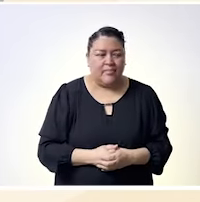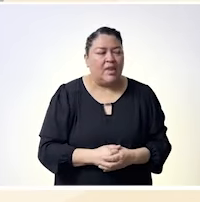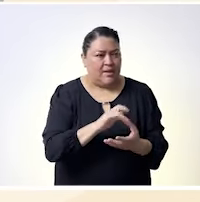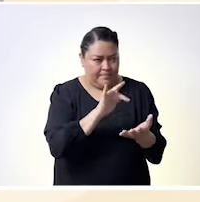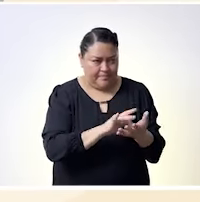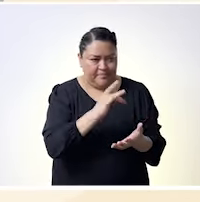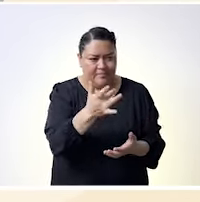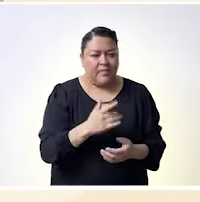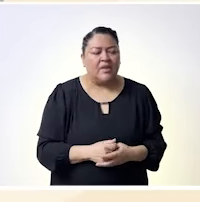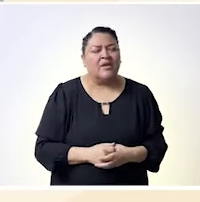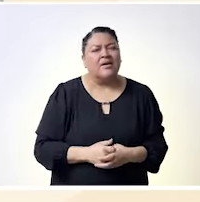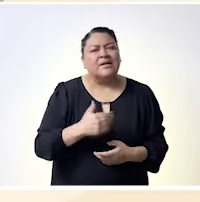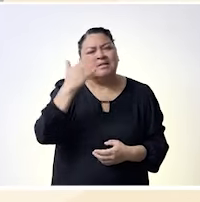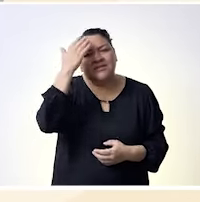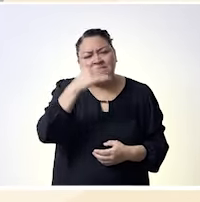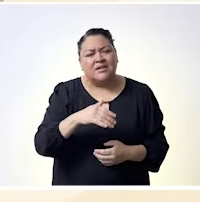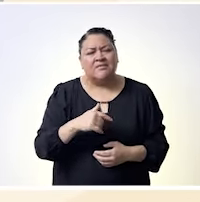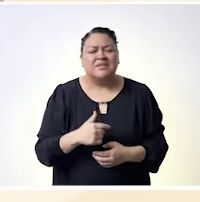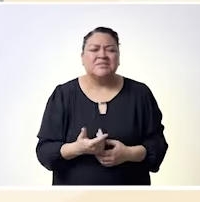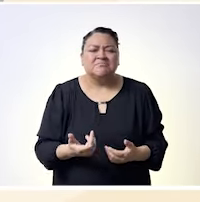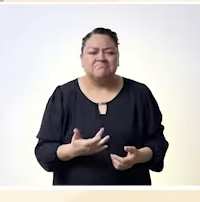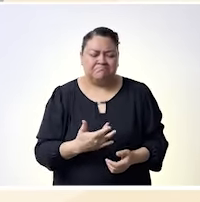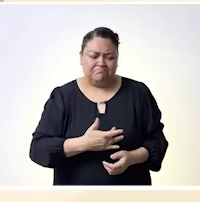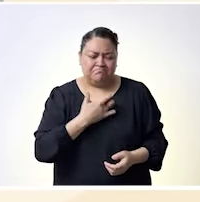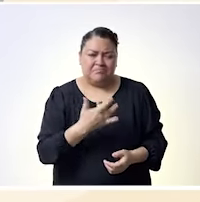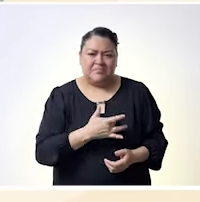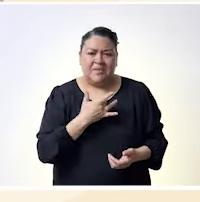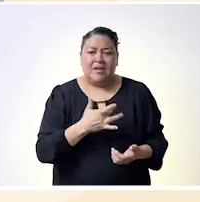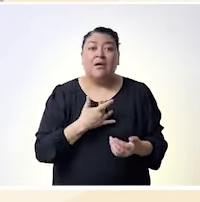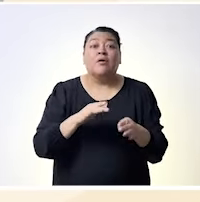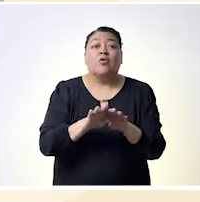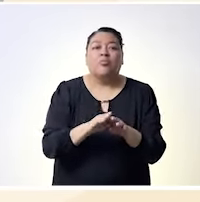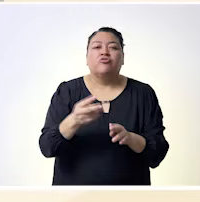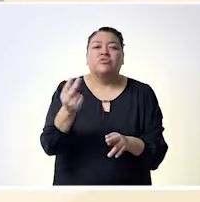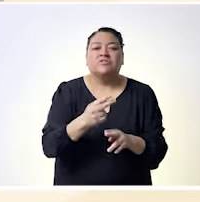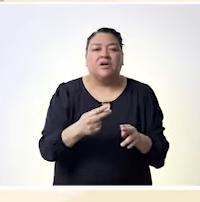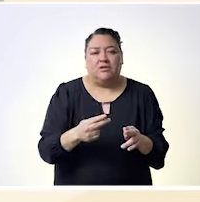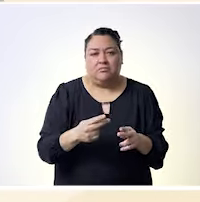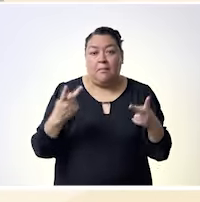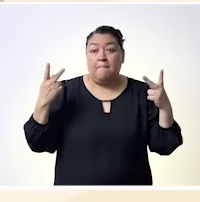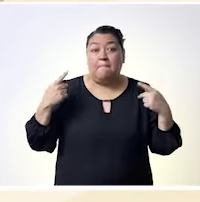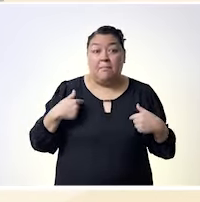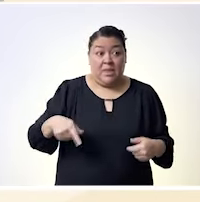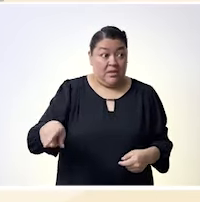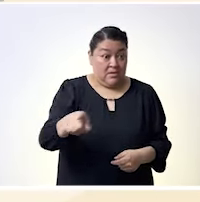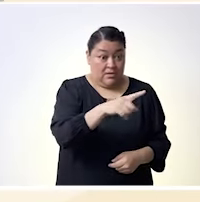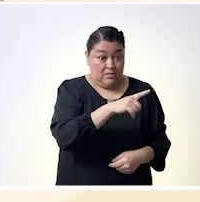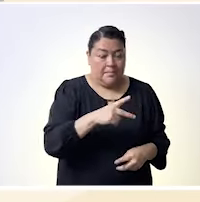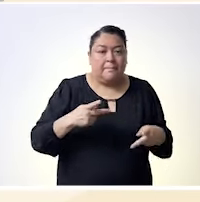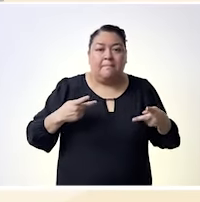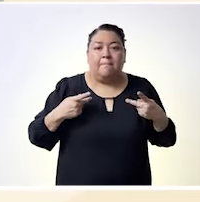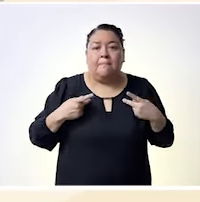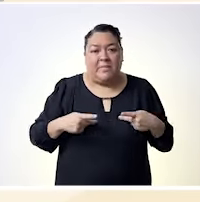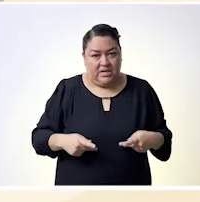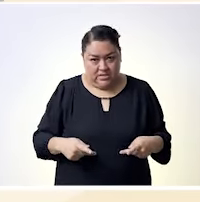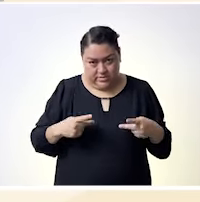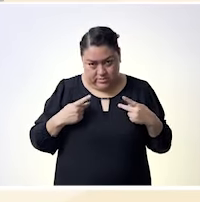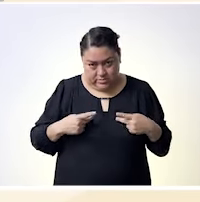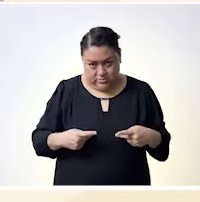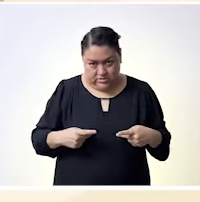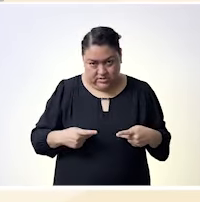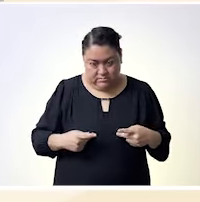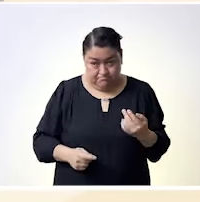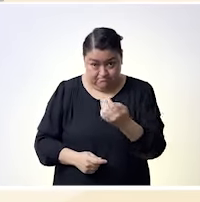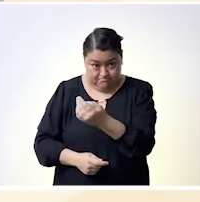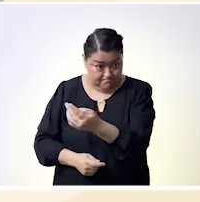ay tan fuertes no encuentro la palabra pero en el sentido de por ejemplo yo que soy del sur hacían estas comparaciones